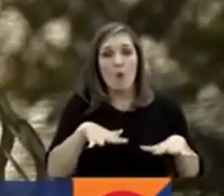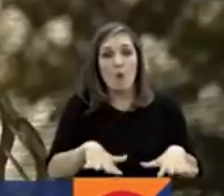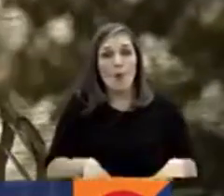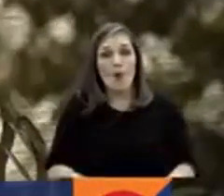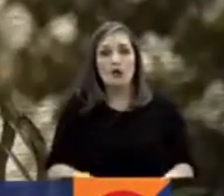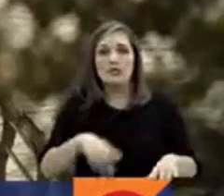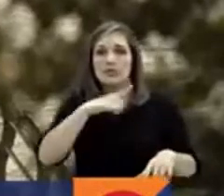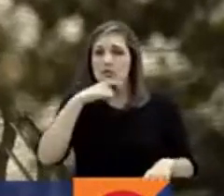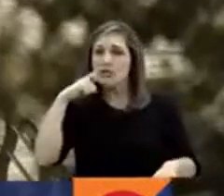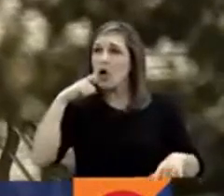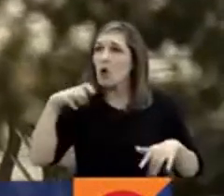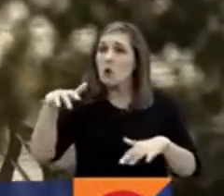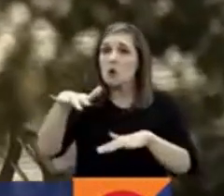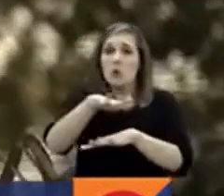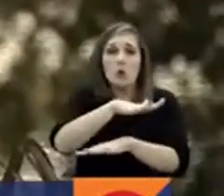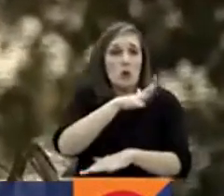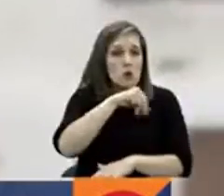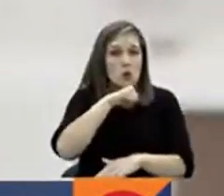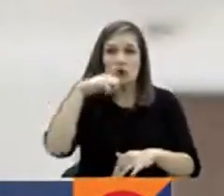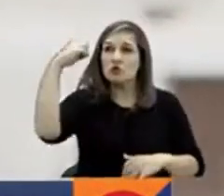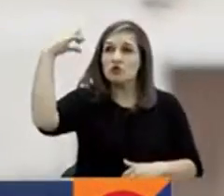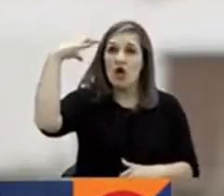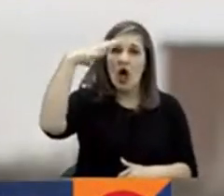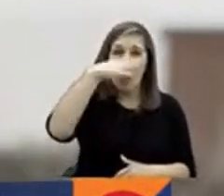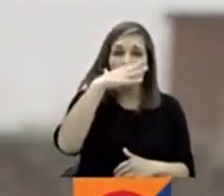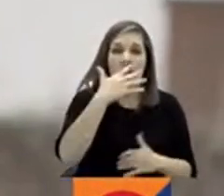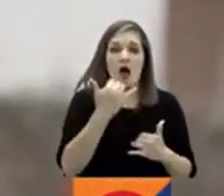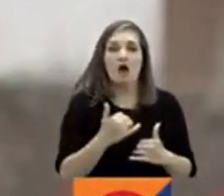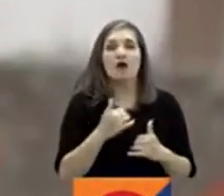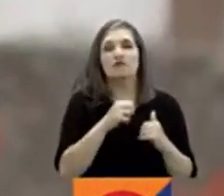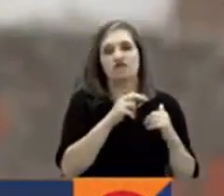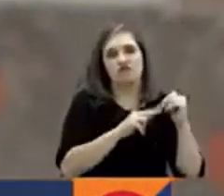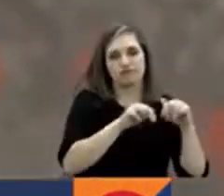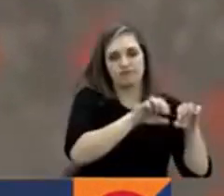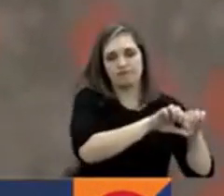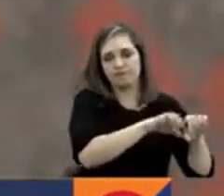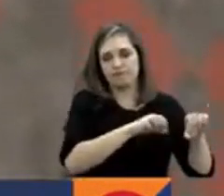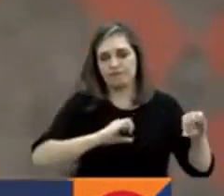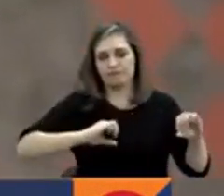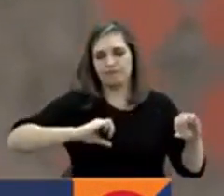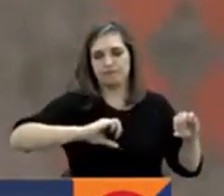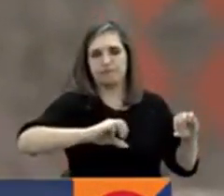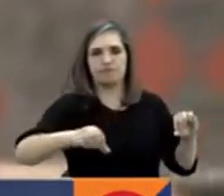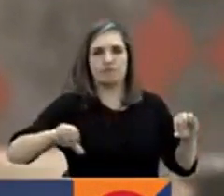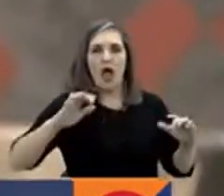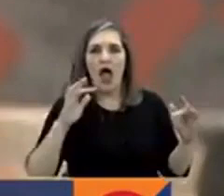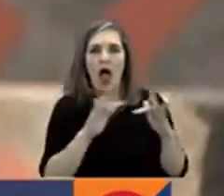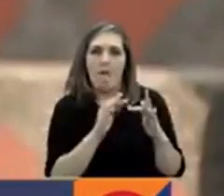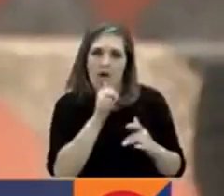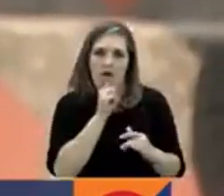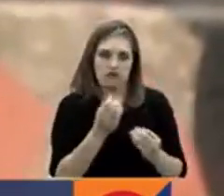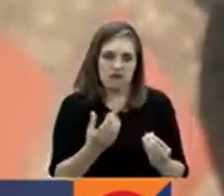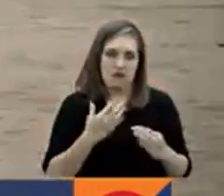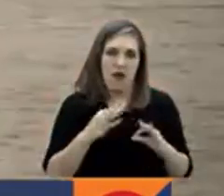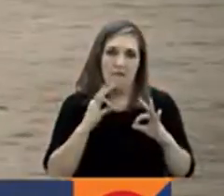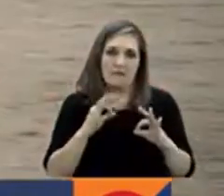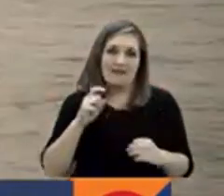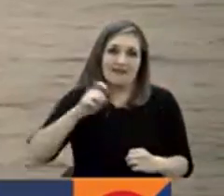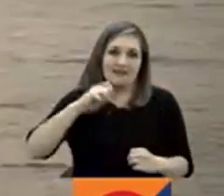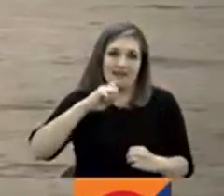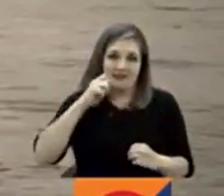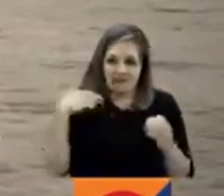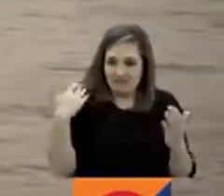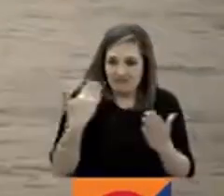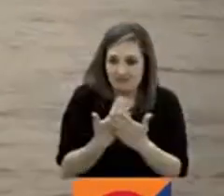este preciado líquido escasea, y segundo, que se construya un acueducto digno para suplir de una vez por todas esta necesidad